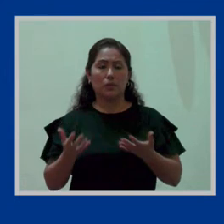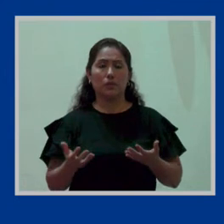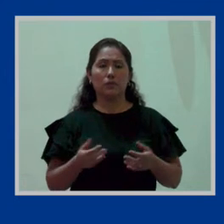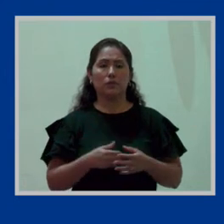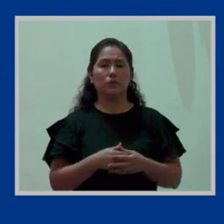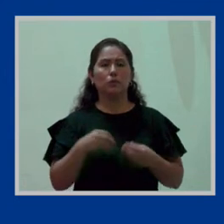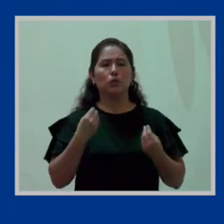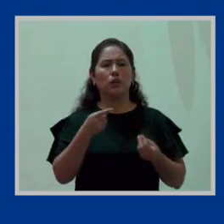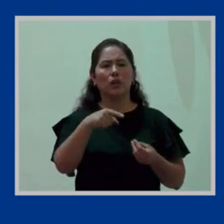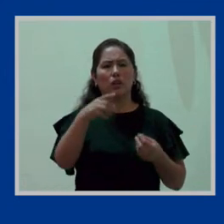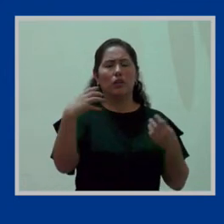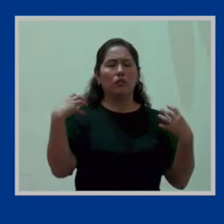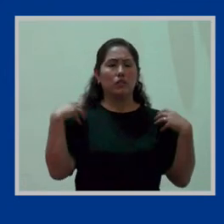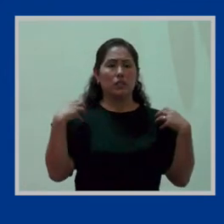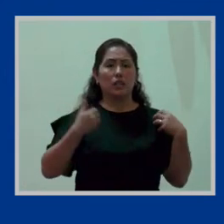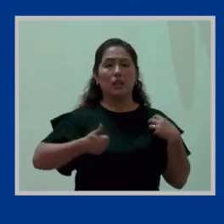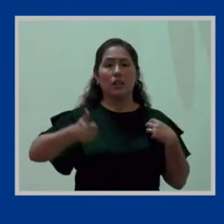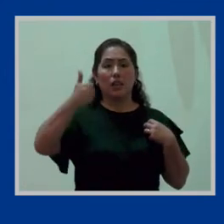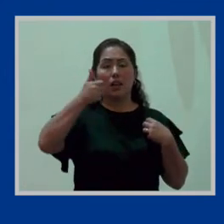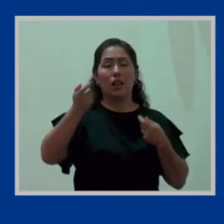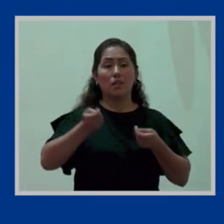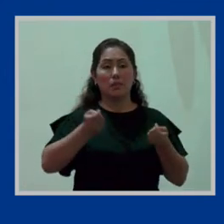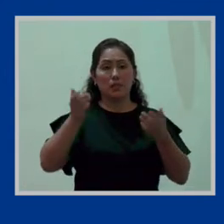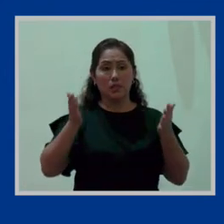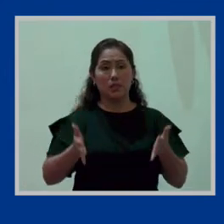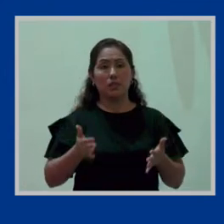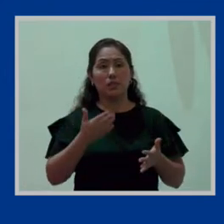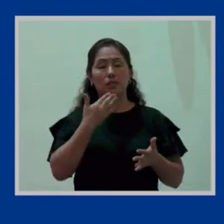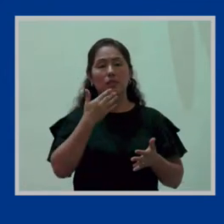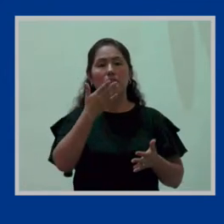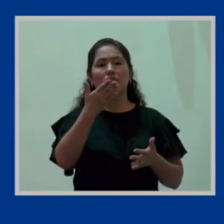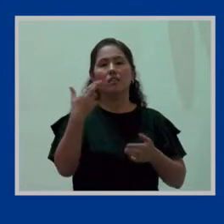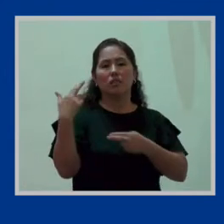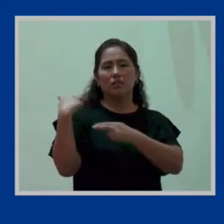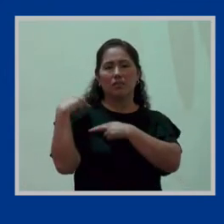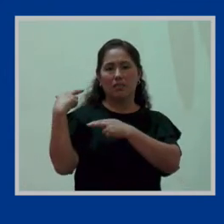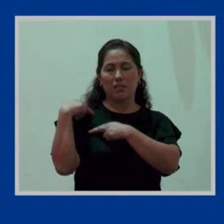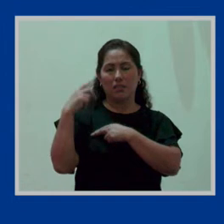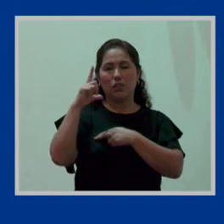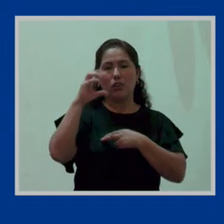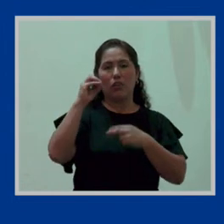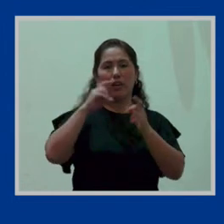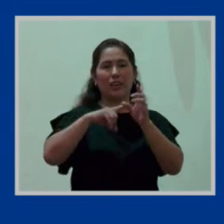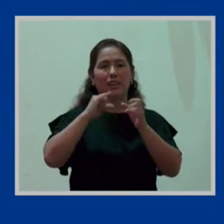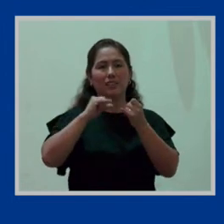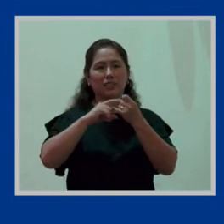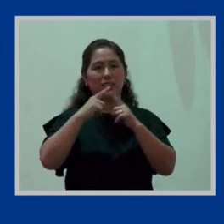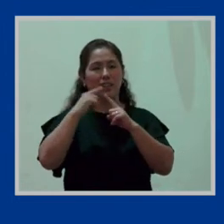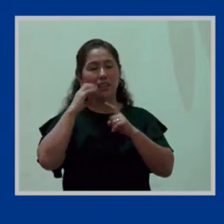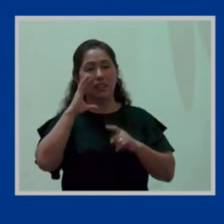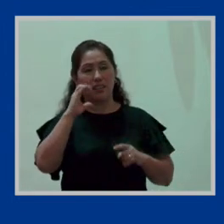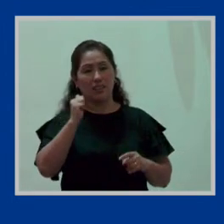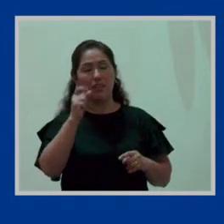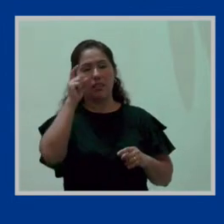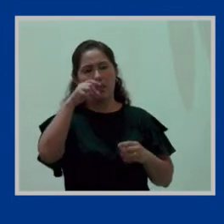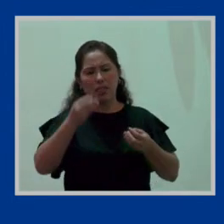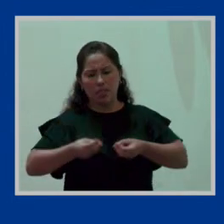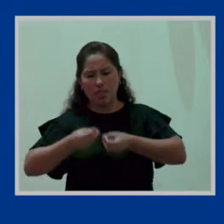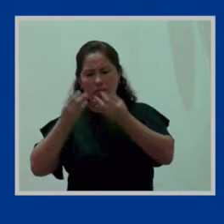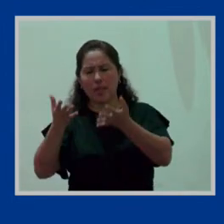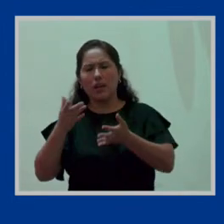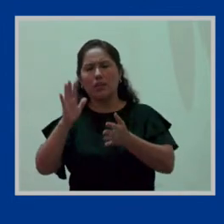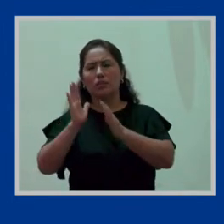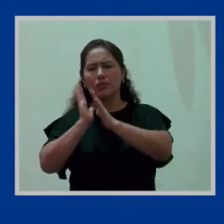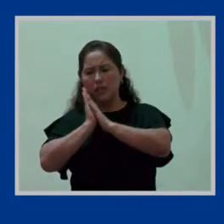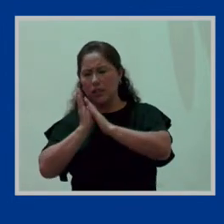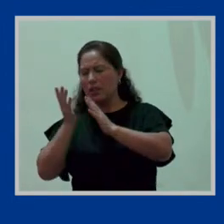porque la Oficina General de Administración tiene el Departamento de Logística, y la logística debe proporcionar aquellos muebles